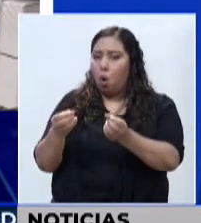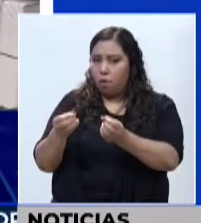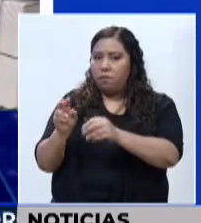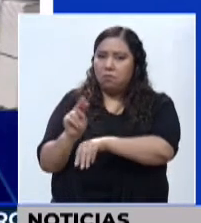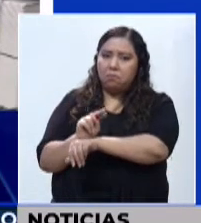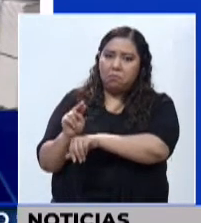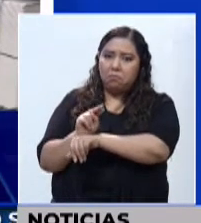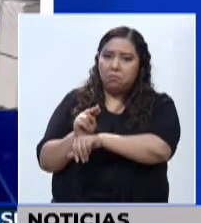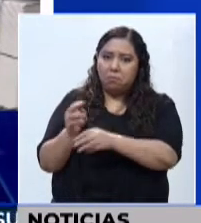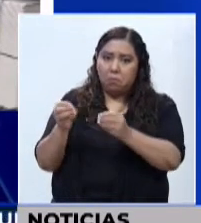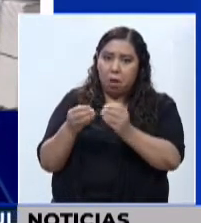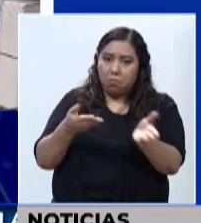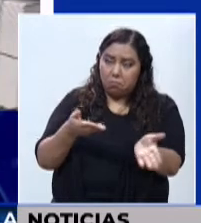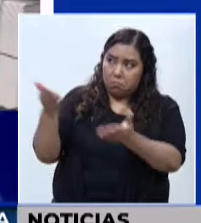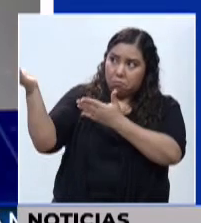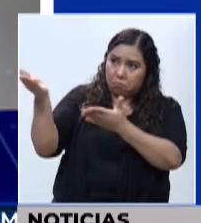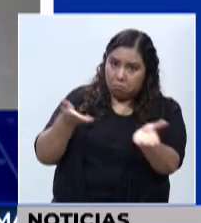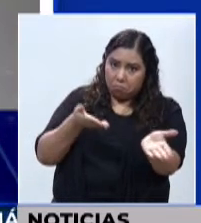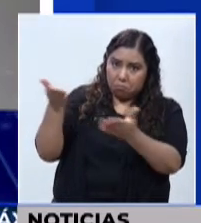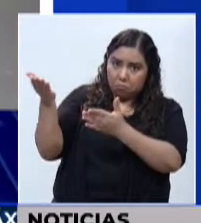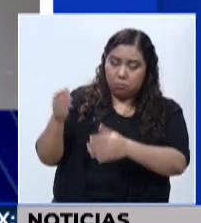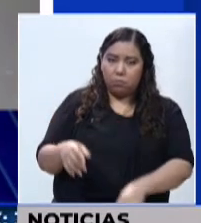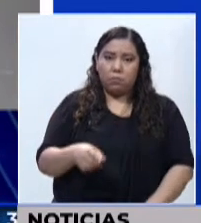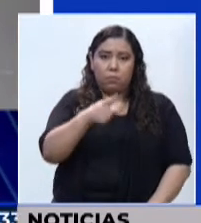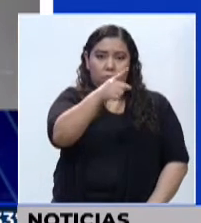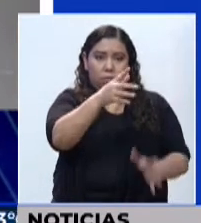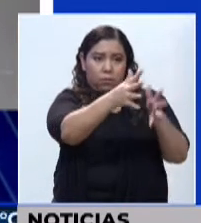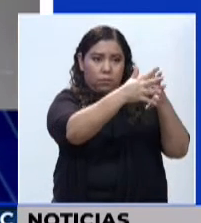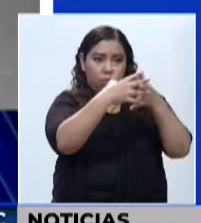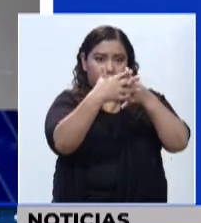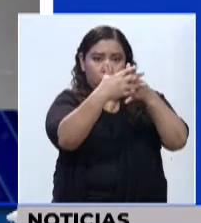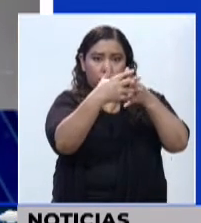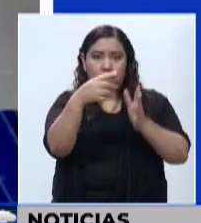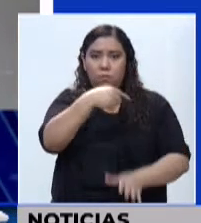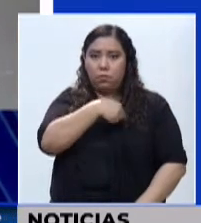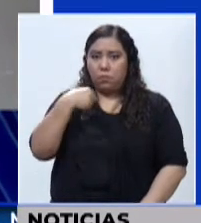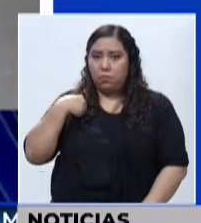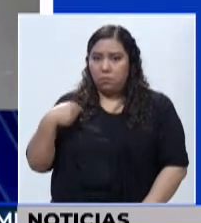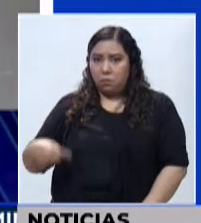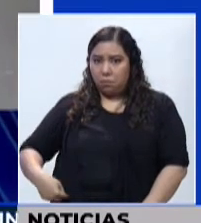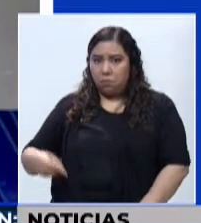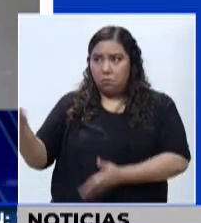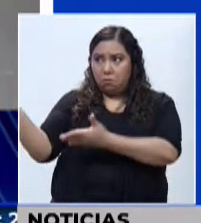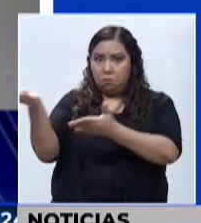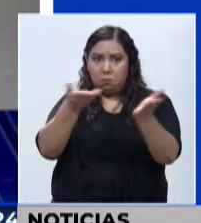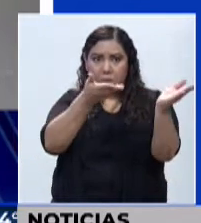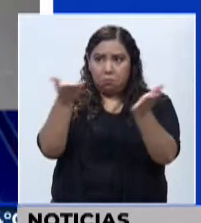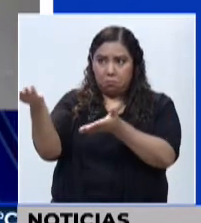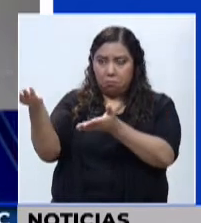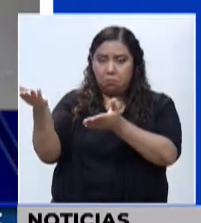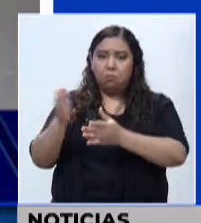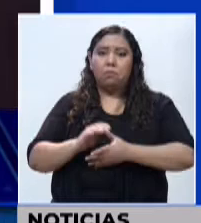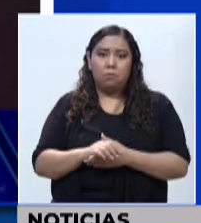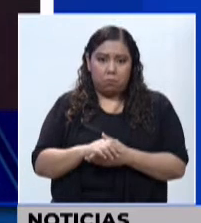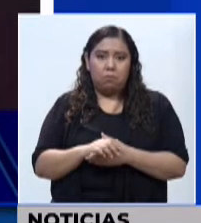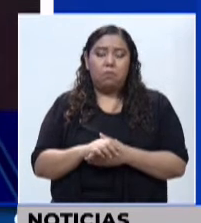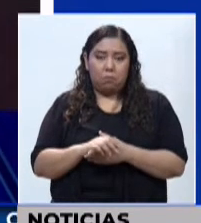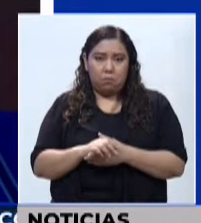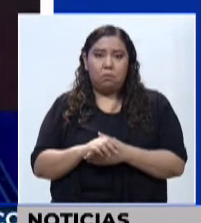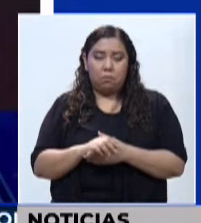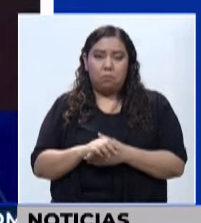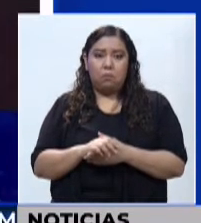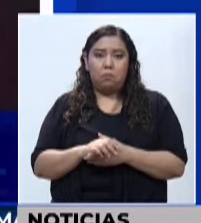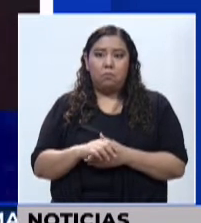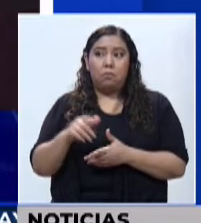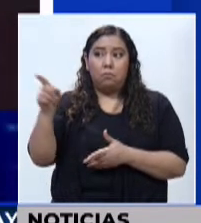comercio más fluido. Resaltó que Estados Unidos es el principal socio comercial de China, al igual que la República de China-Taiwán, que